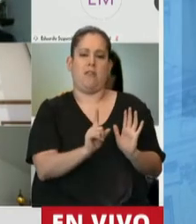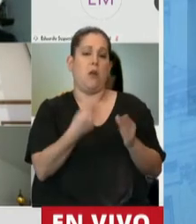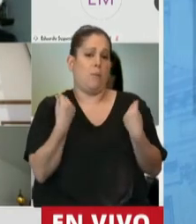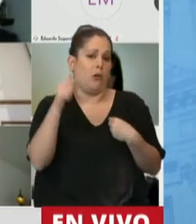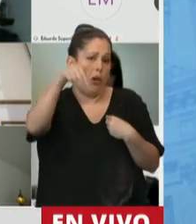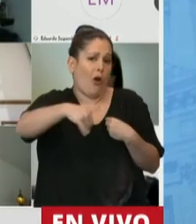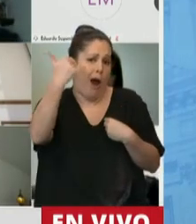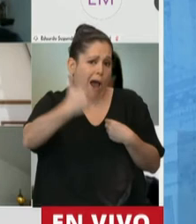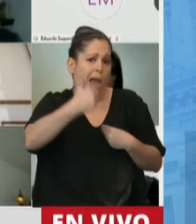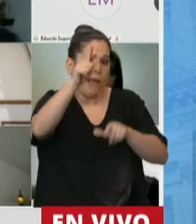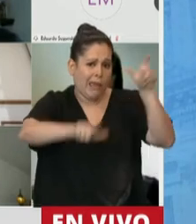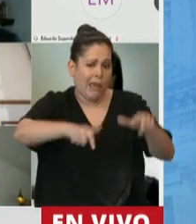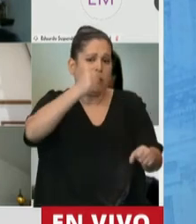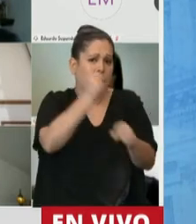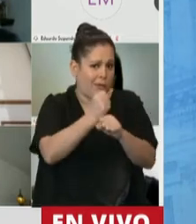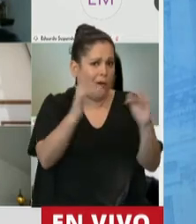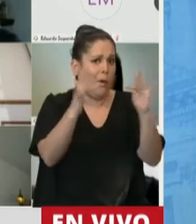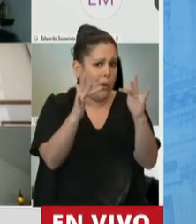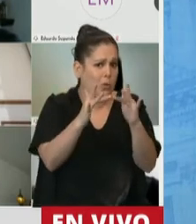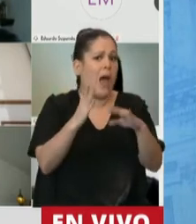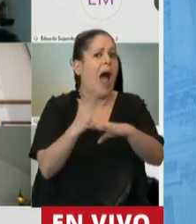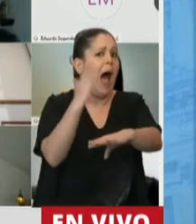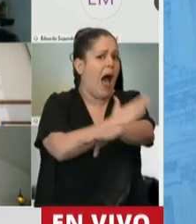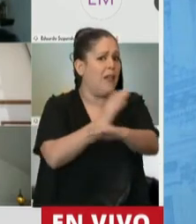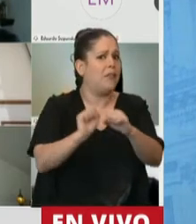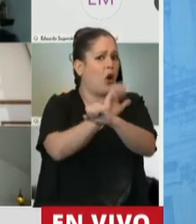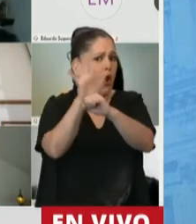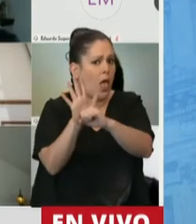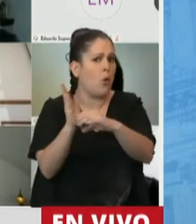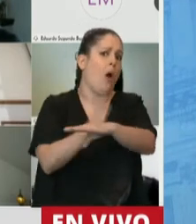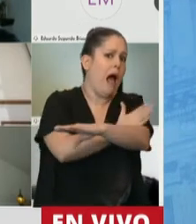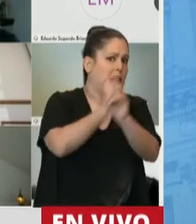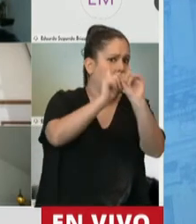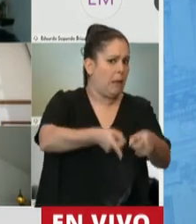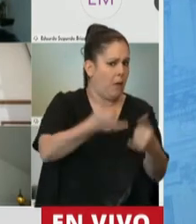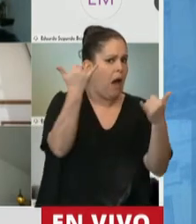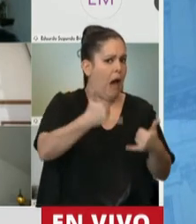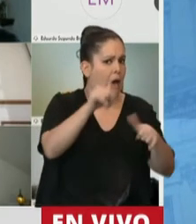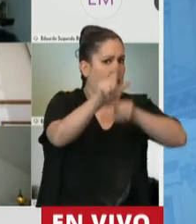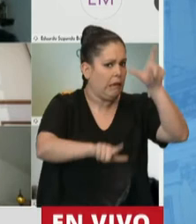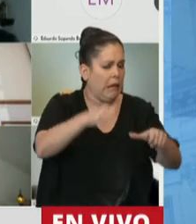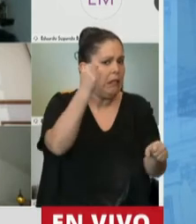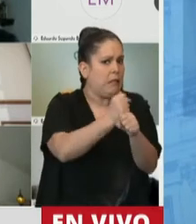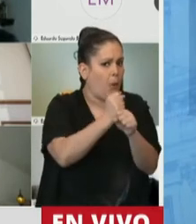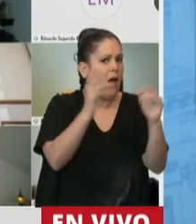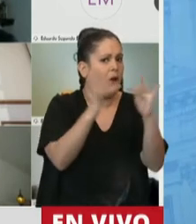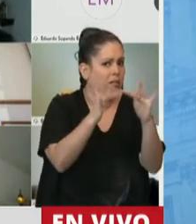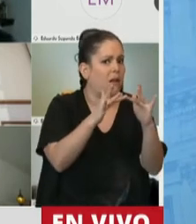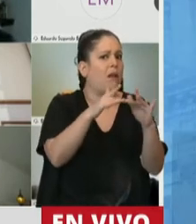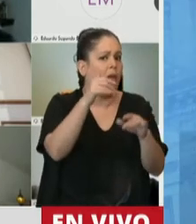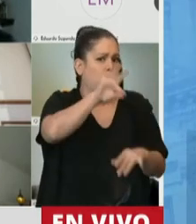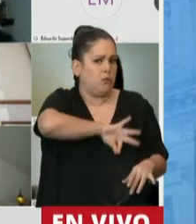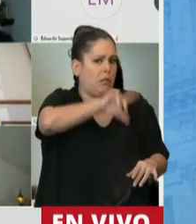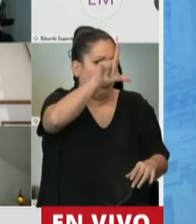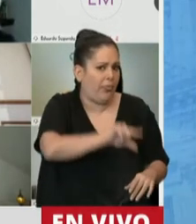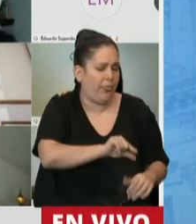que hacen teletrabajo no digo hoy previo a la pandemia las personas que hacen teletrabajo la padecían salarios más bajos en